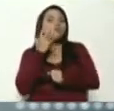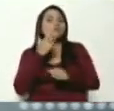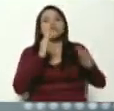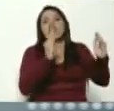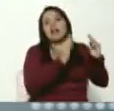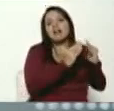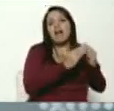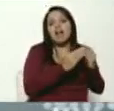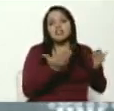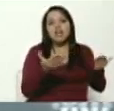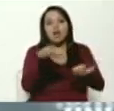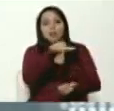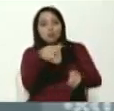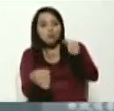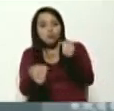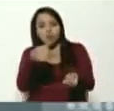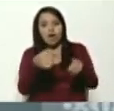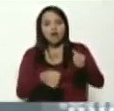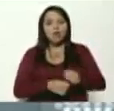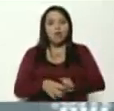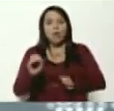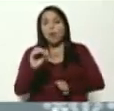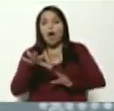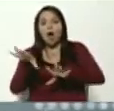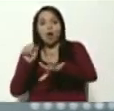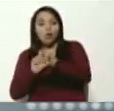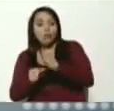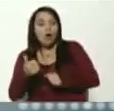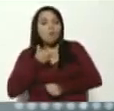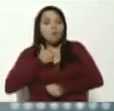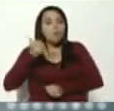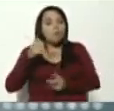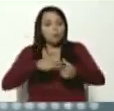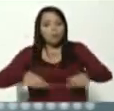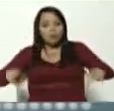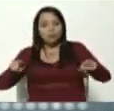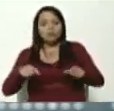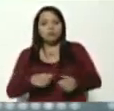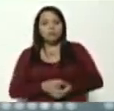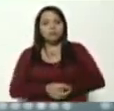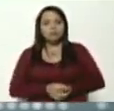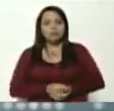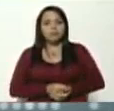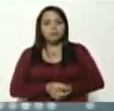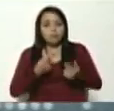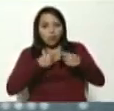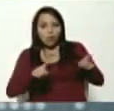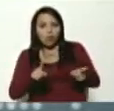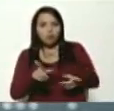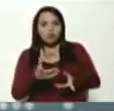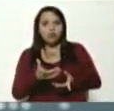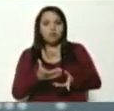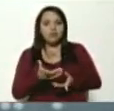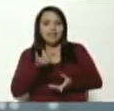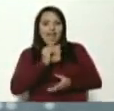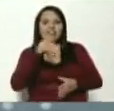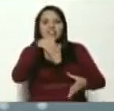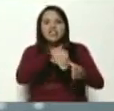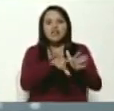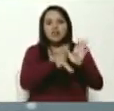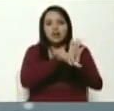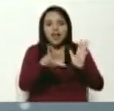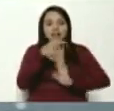por ejemplo, un vehículo, o adquirido otro bien que esté dentro de lo que